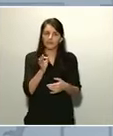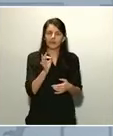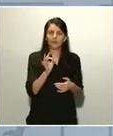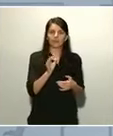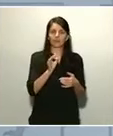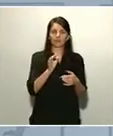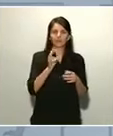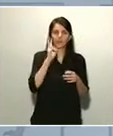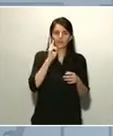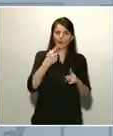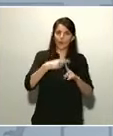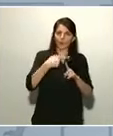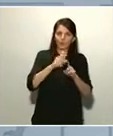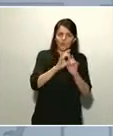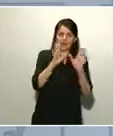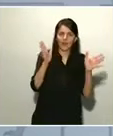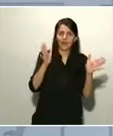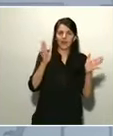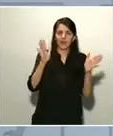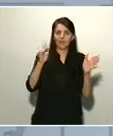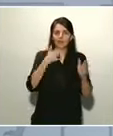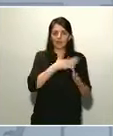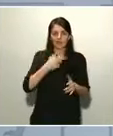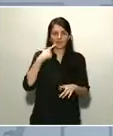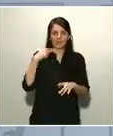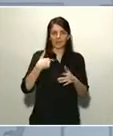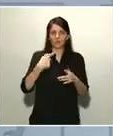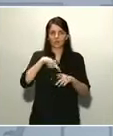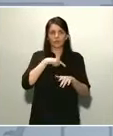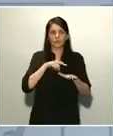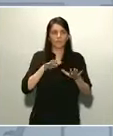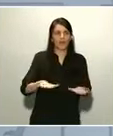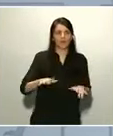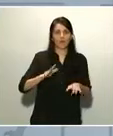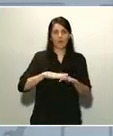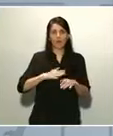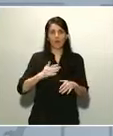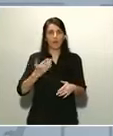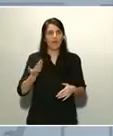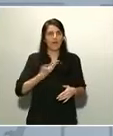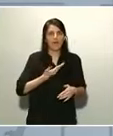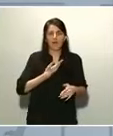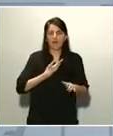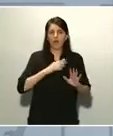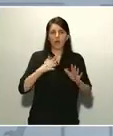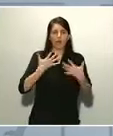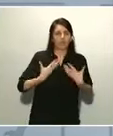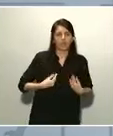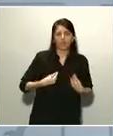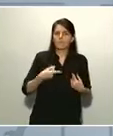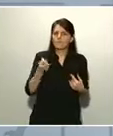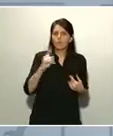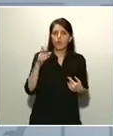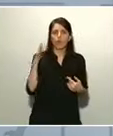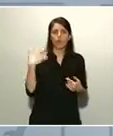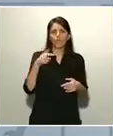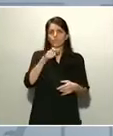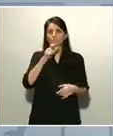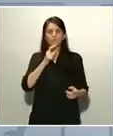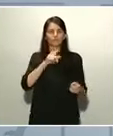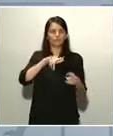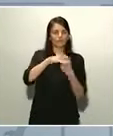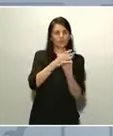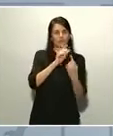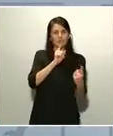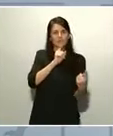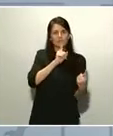servir para paralizarnos ni tampoco para flagelarnos. Menos aún para dividirnos y enfrentarnos con reproches ahora cuando tenemos que vencer al virus,